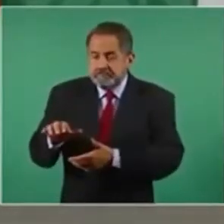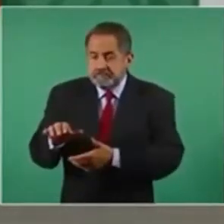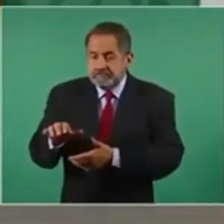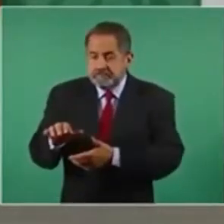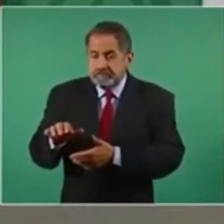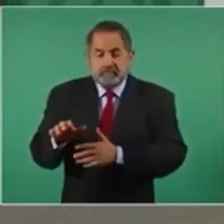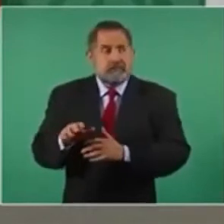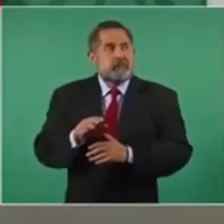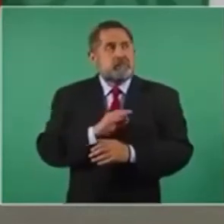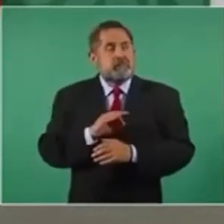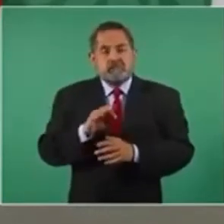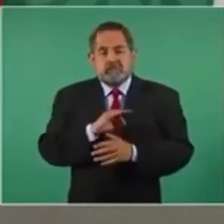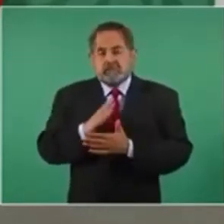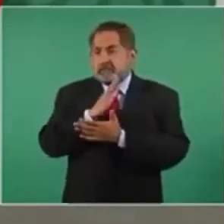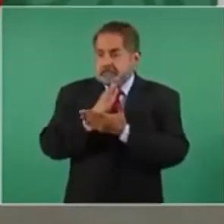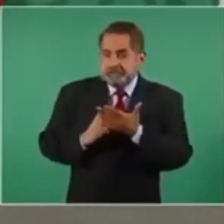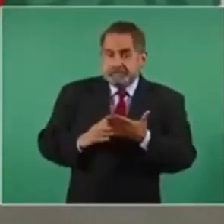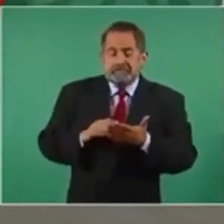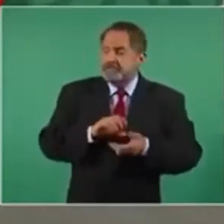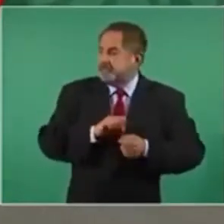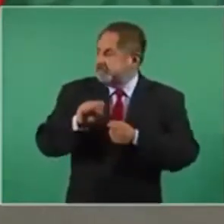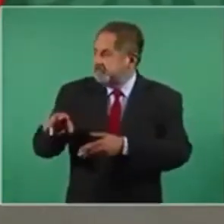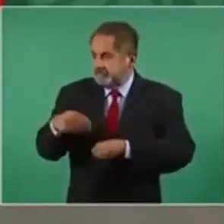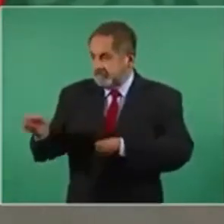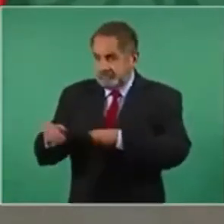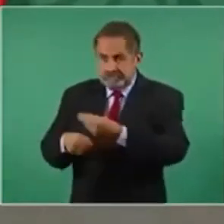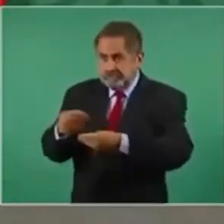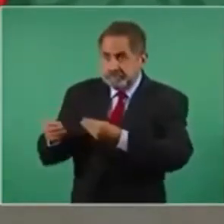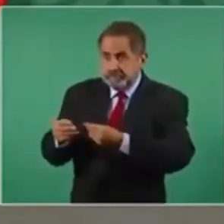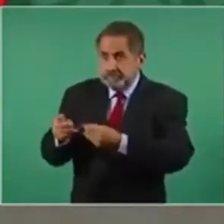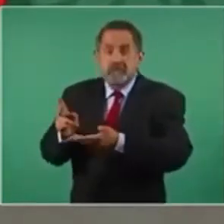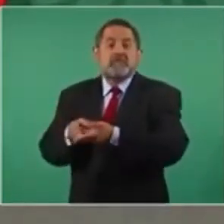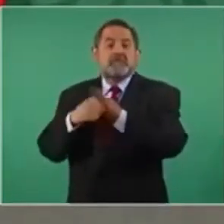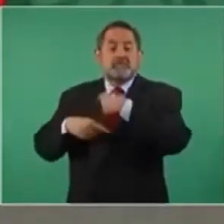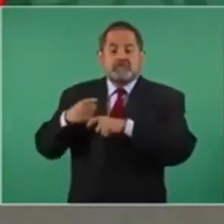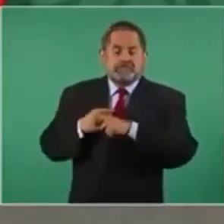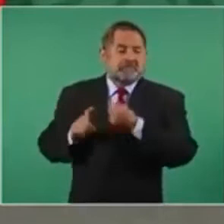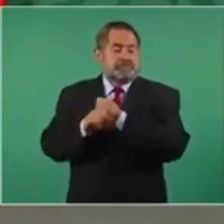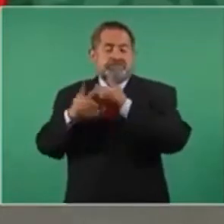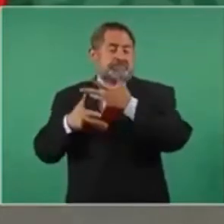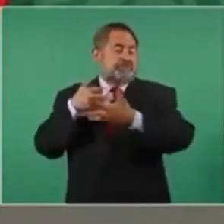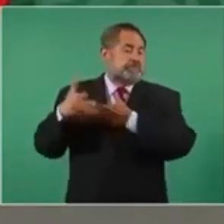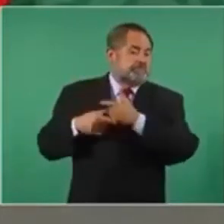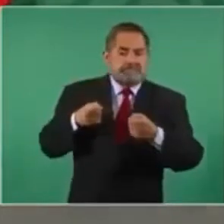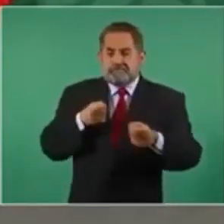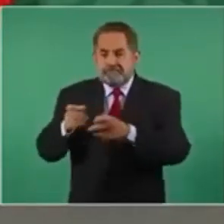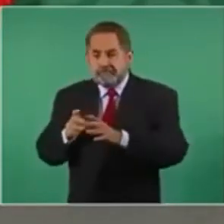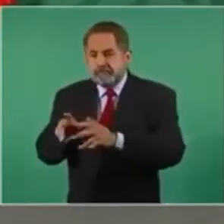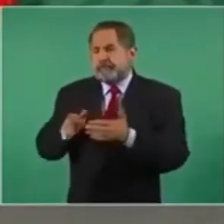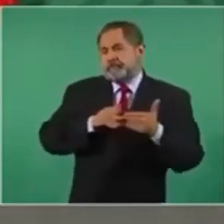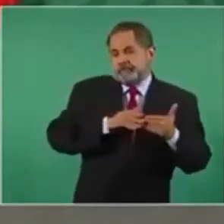No hemos informado sobre esto porque lo que queremos es cumplir con la misión, esto se ha dado al mismo tiempo que están llegando muchos haitianos a la